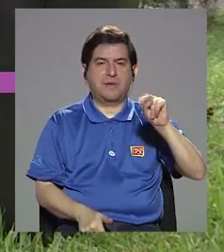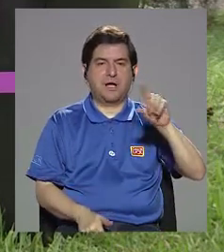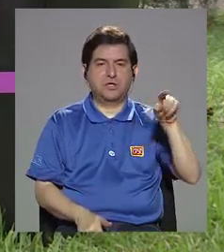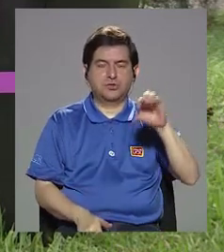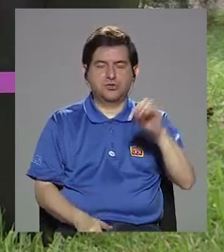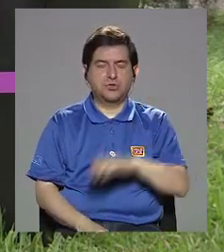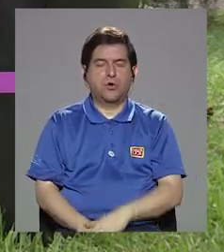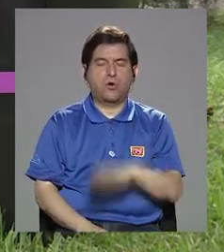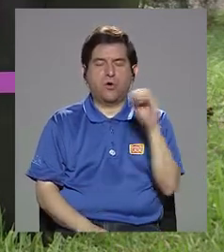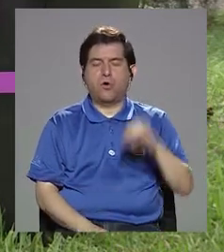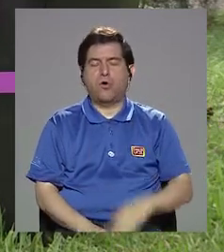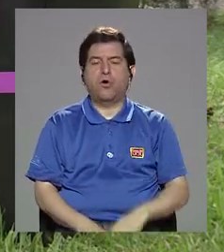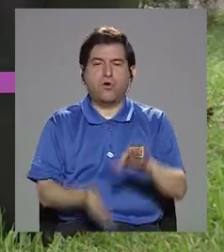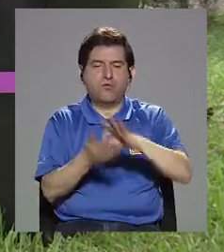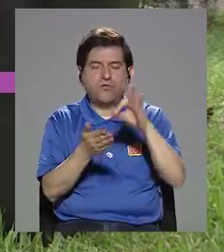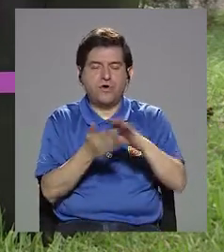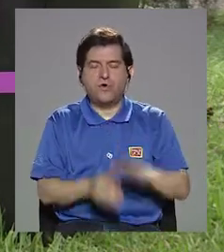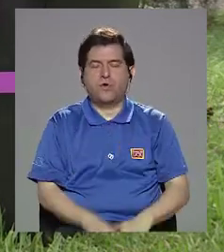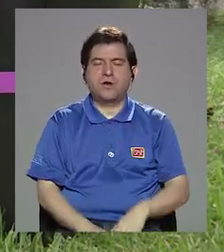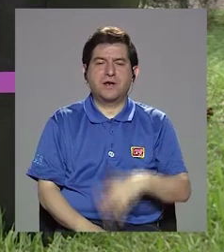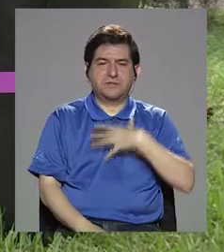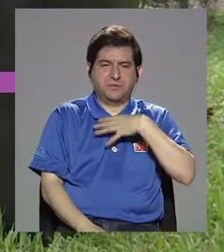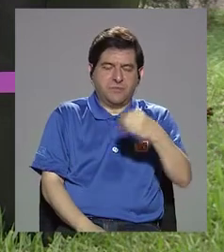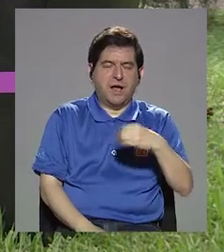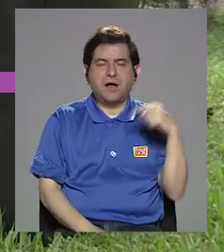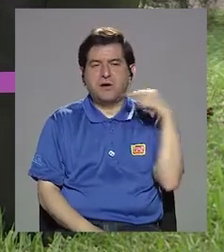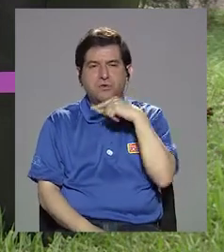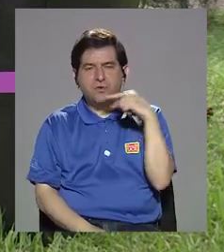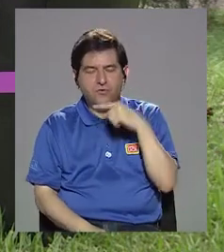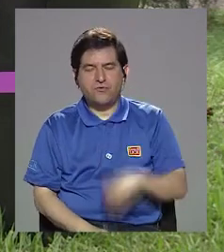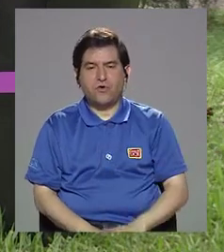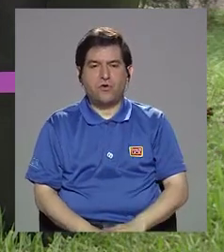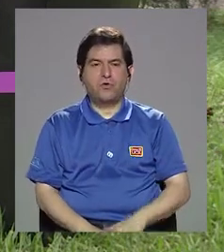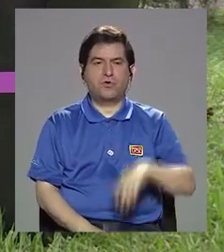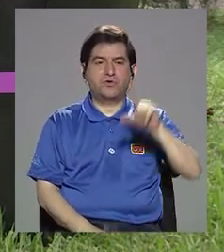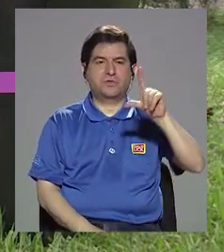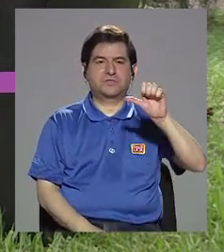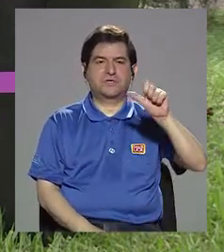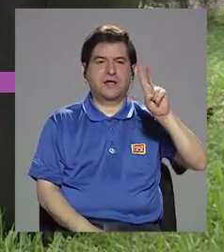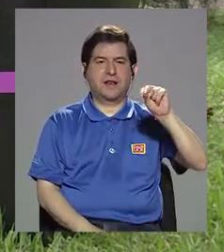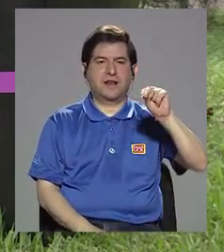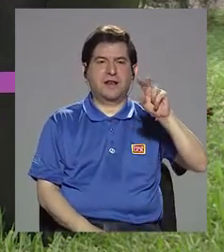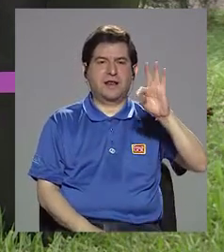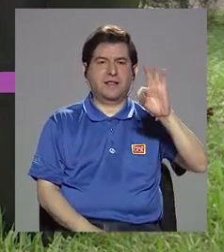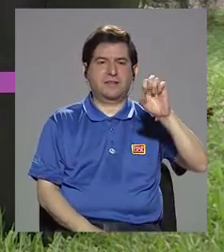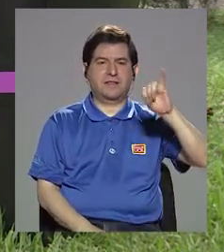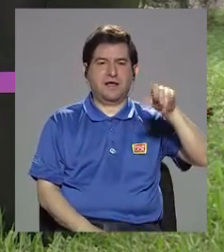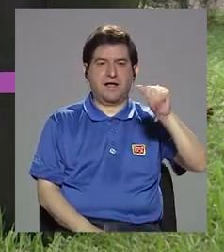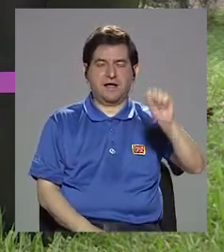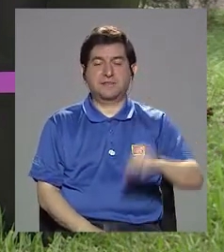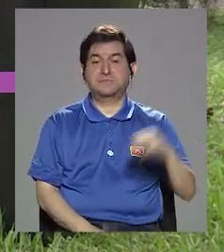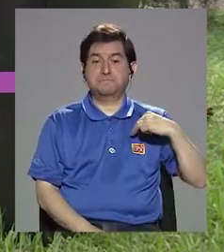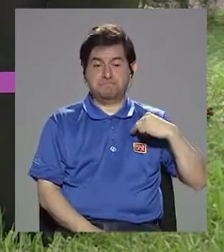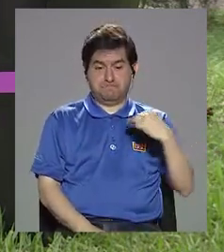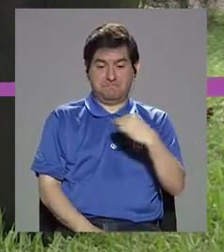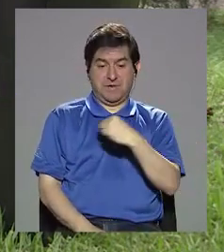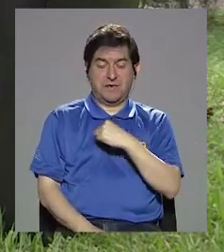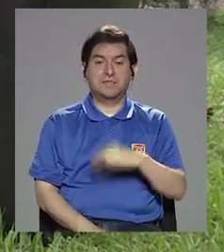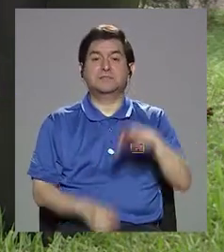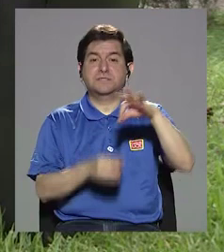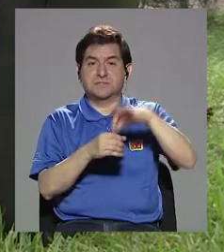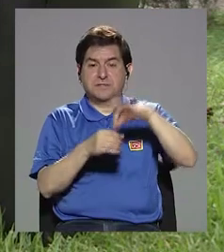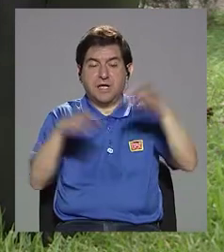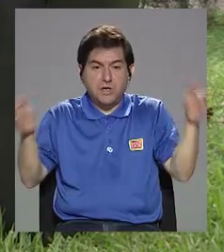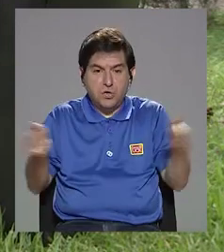frijoles rojos, cubaces, lentejas, todas las leguminosas, es más, el Ministerio de Agricultura debería